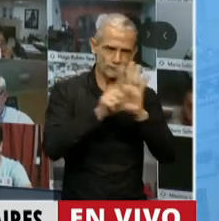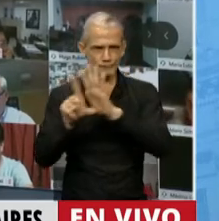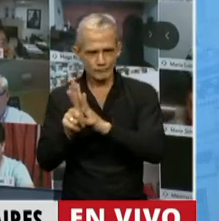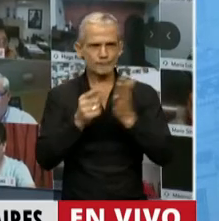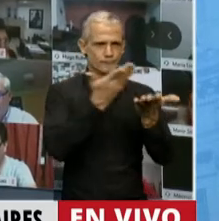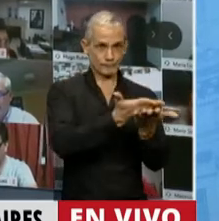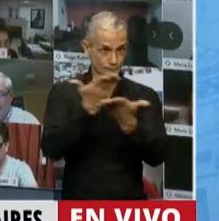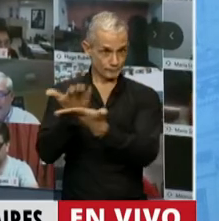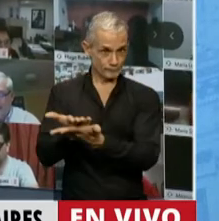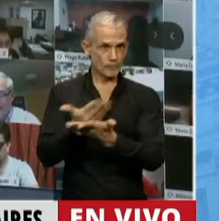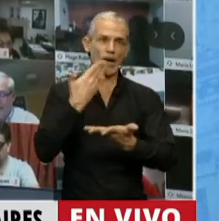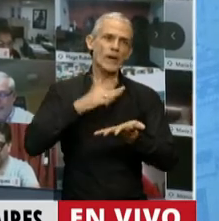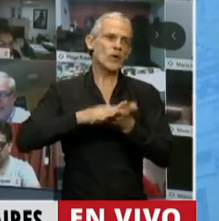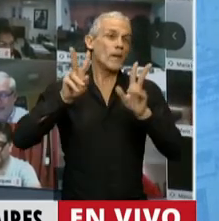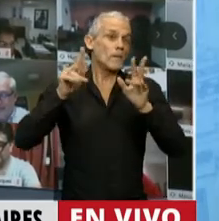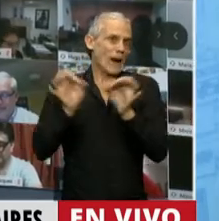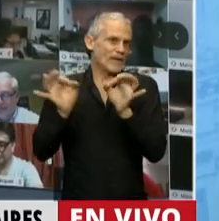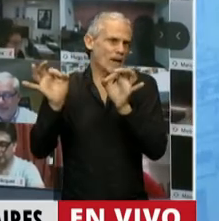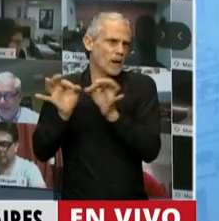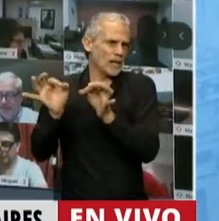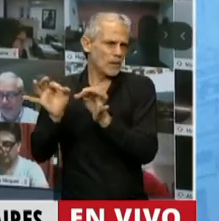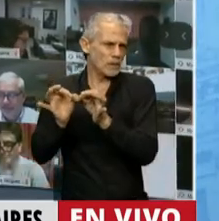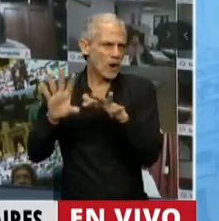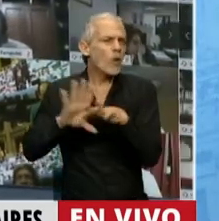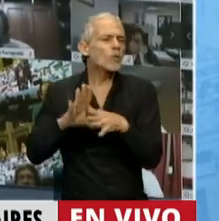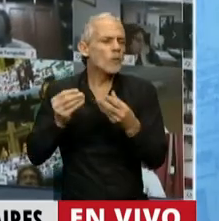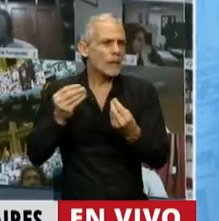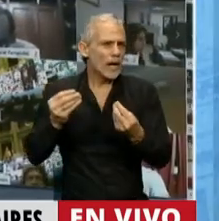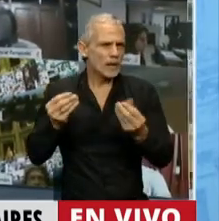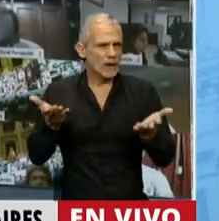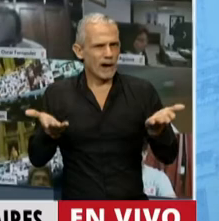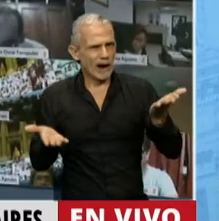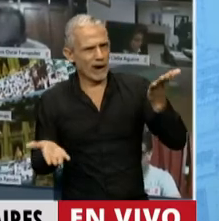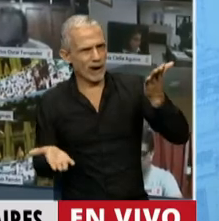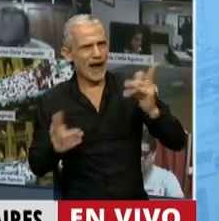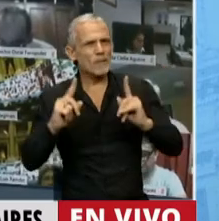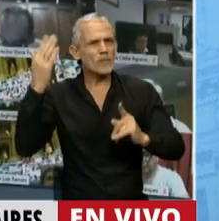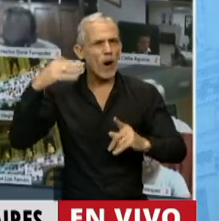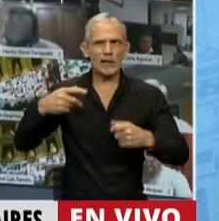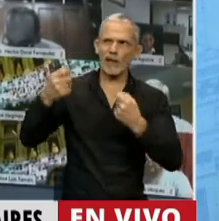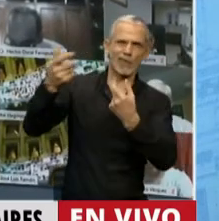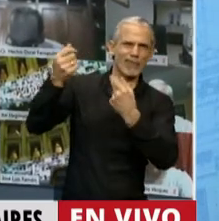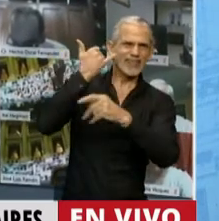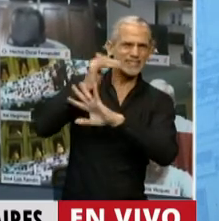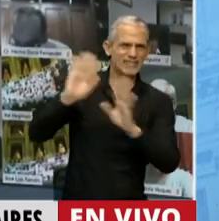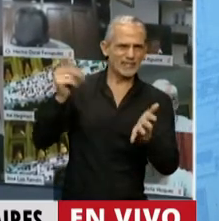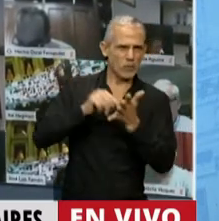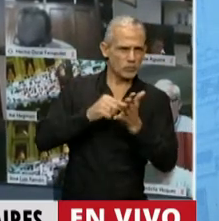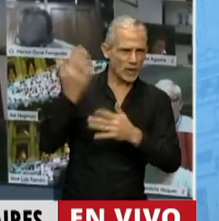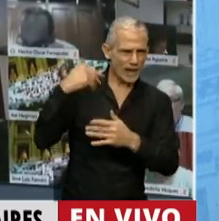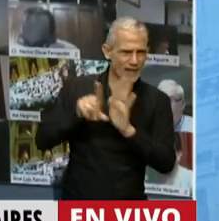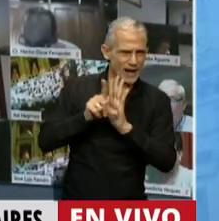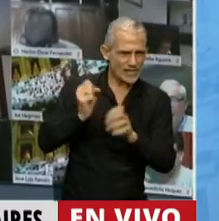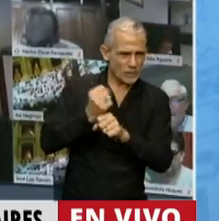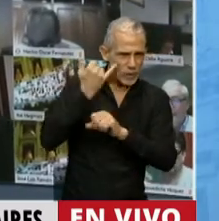y se empieza a hablar de Malvinas justamente para hacer el contrapeso de la enorme entrega nacional que se ha hecho en los dos puntos anteriores.